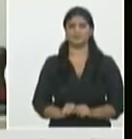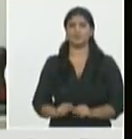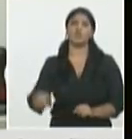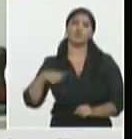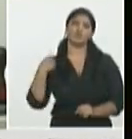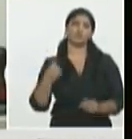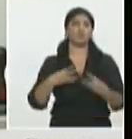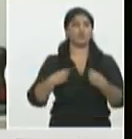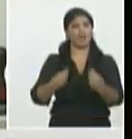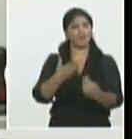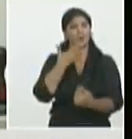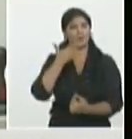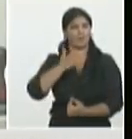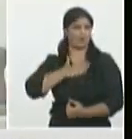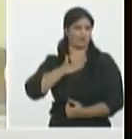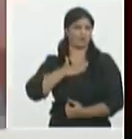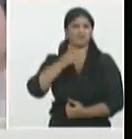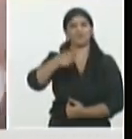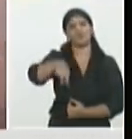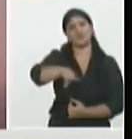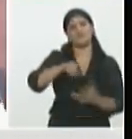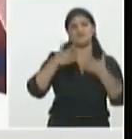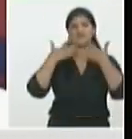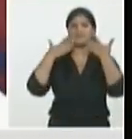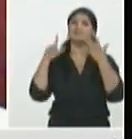sí y que ellos se sientan satisfechos y nosotros también